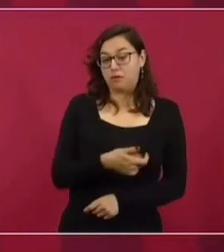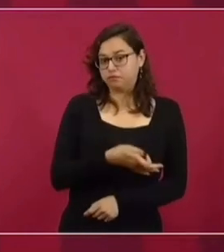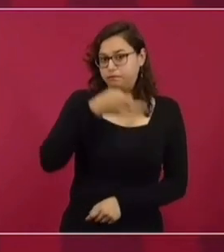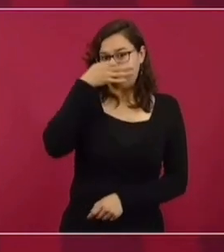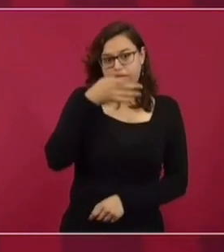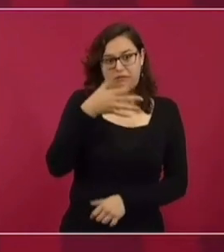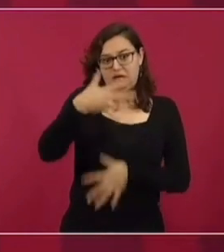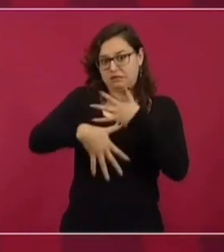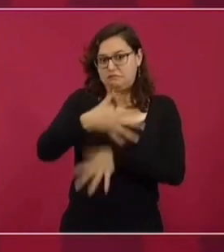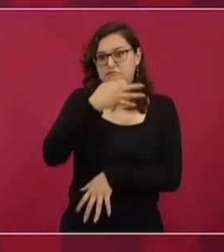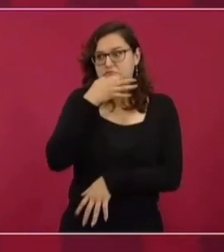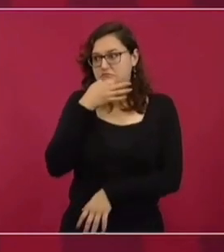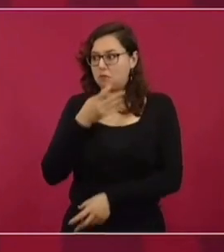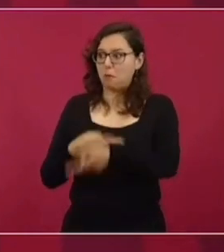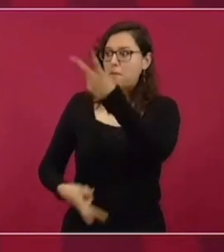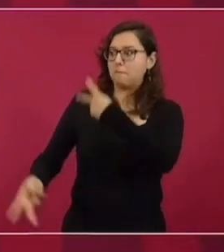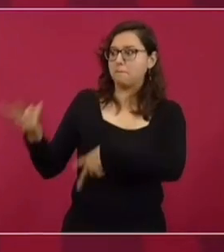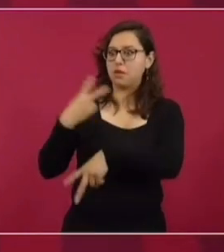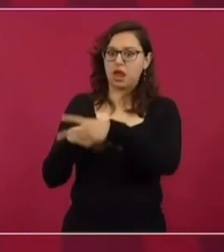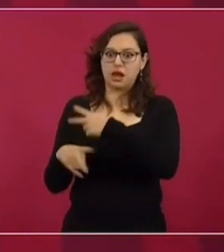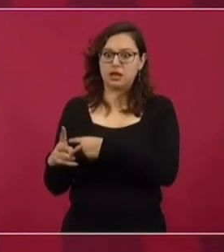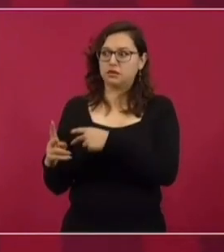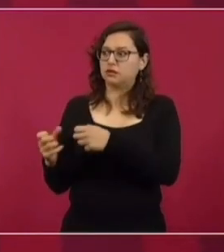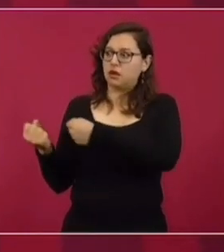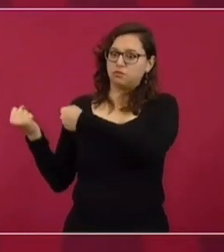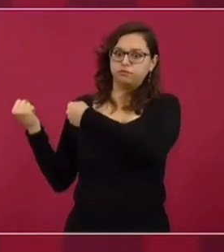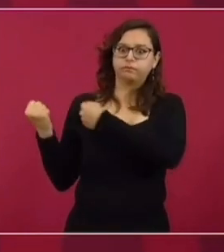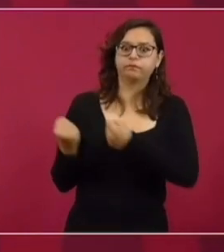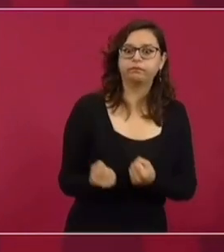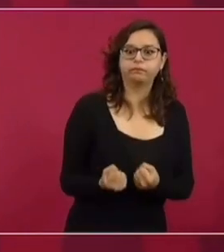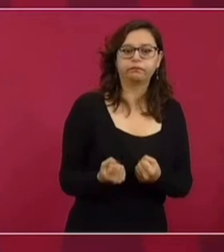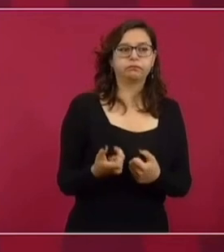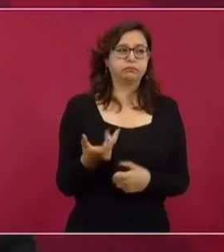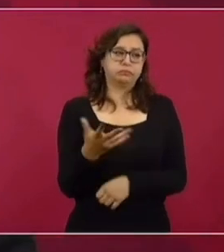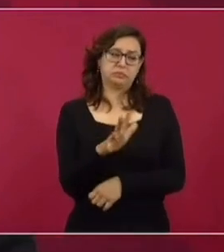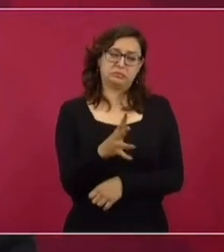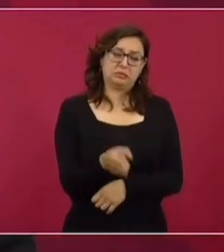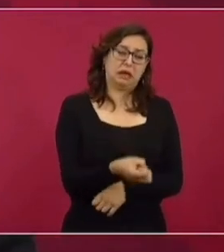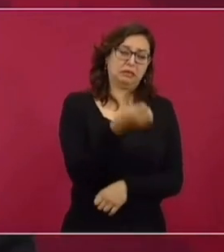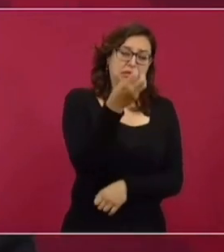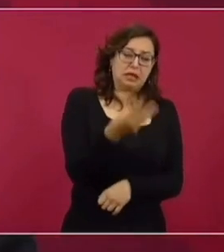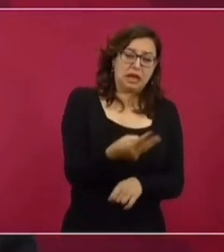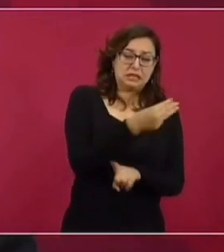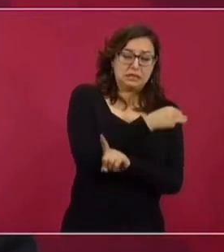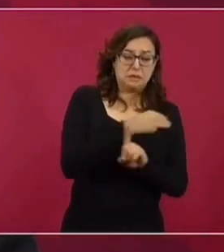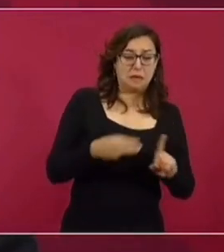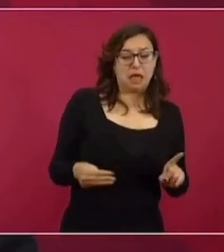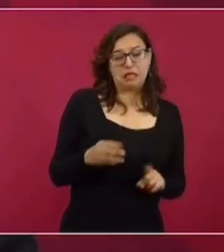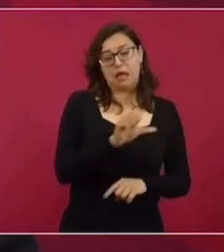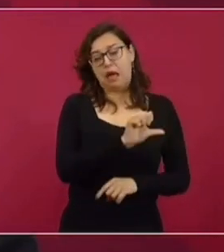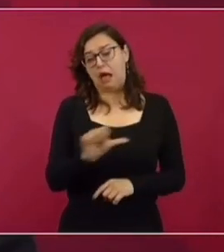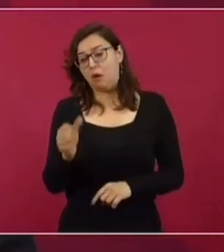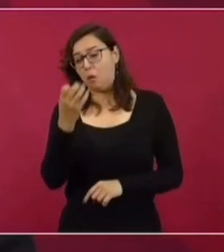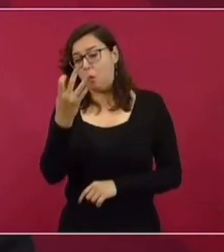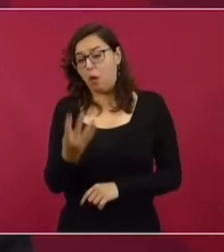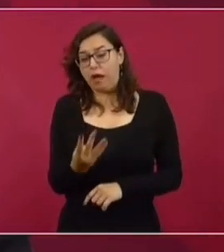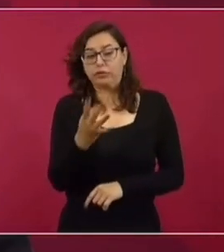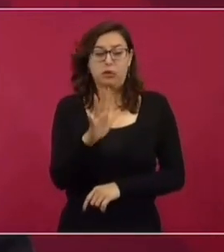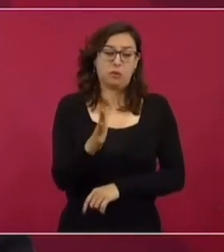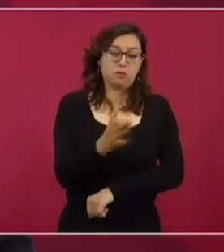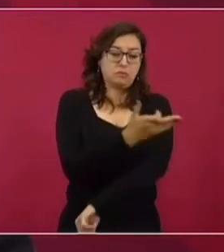este grupo y entre las, digamos, 15.35 y poco antes de las cuatro de la tarde fueron